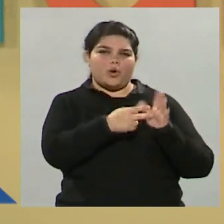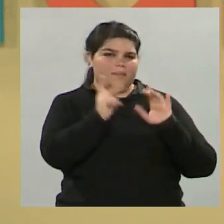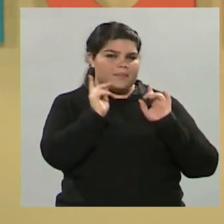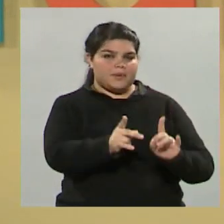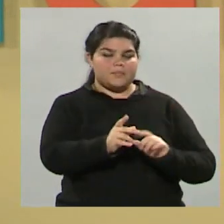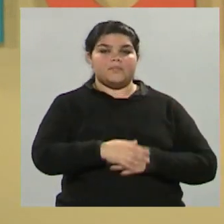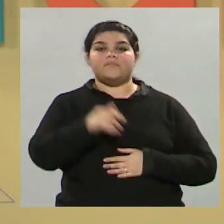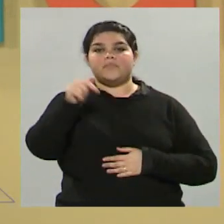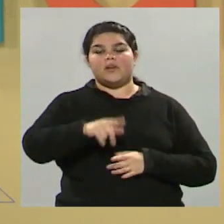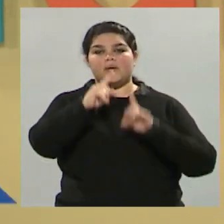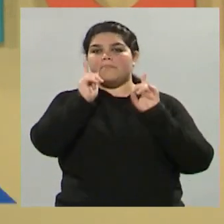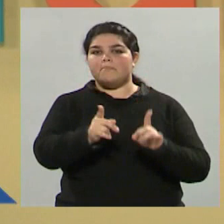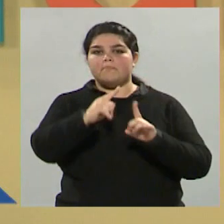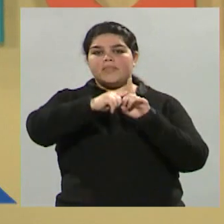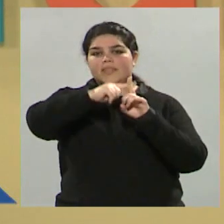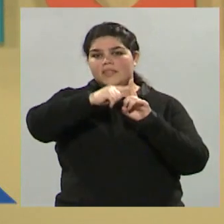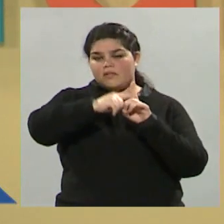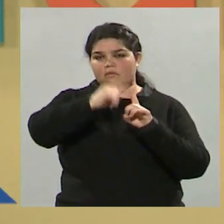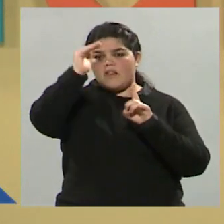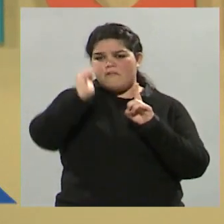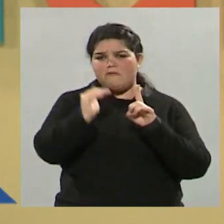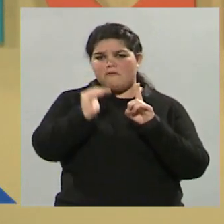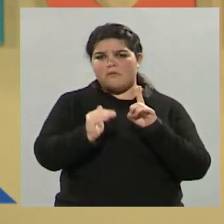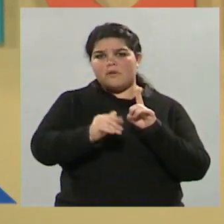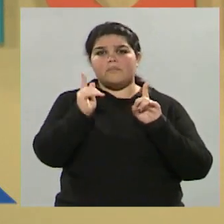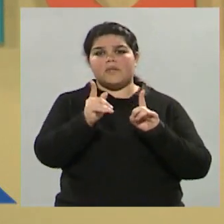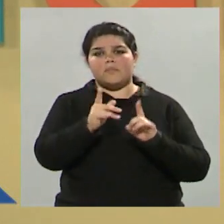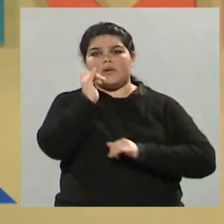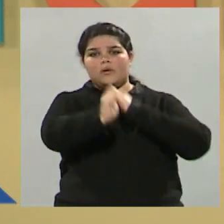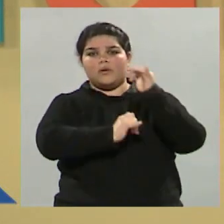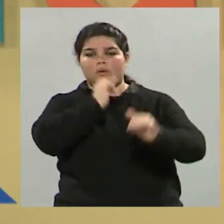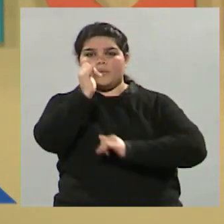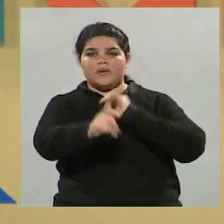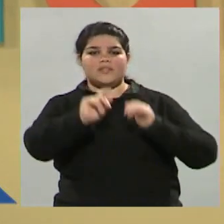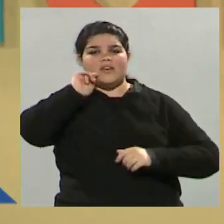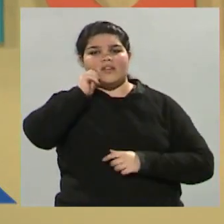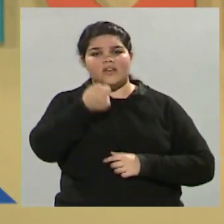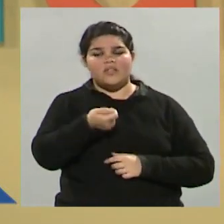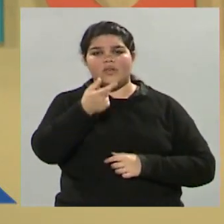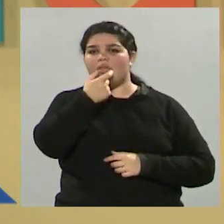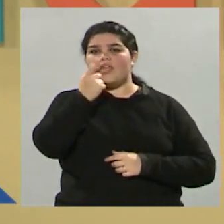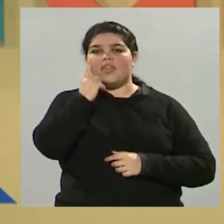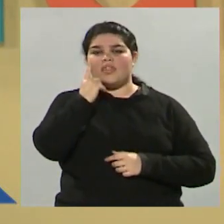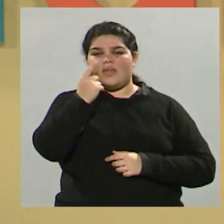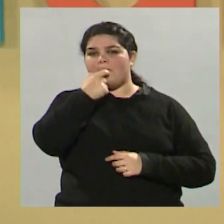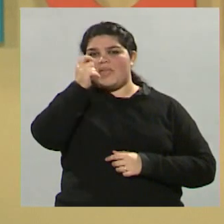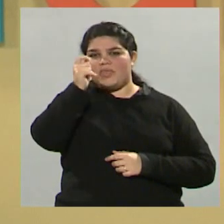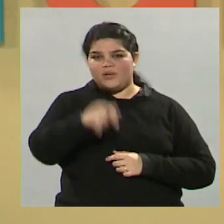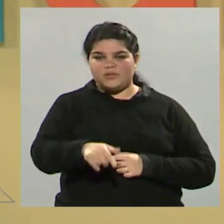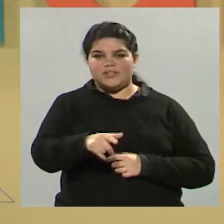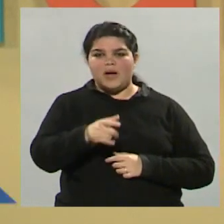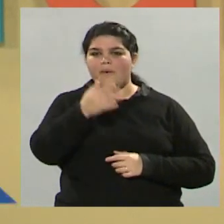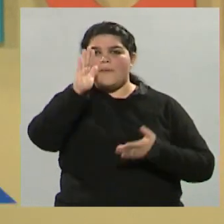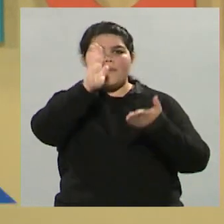hablando del frío y de las bajas temperaturas. En marcábamos el contexto de la hermosa postal de la gran Mendoza, toda teñida de